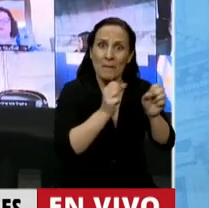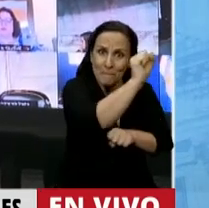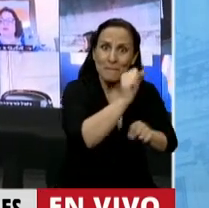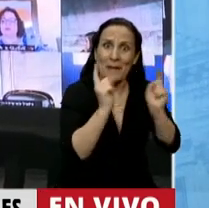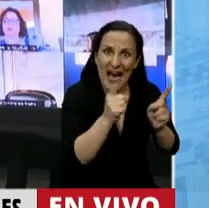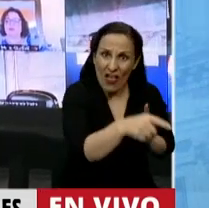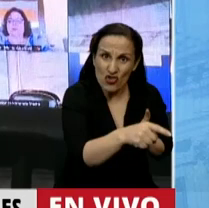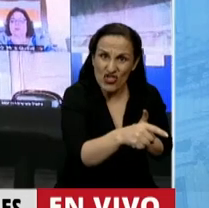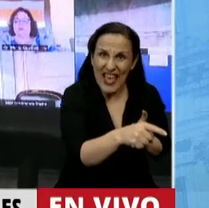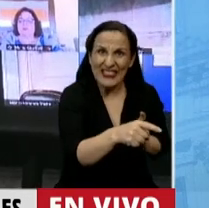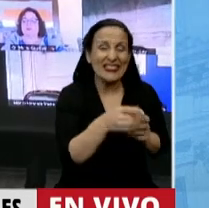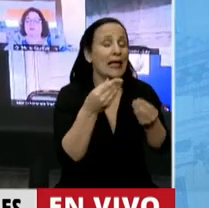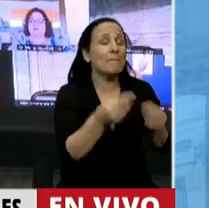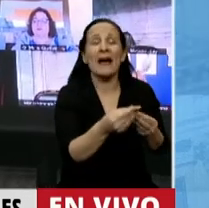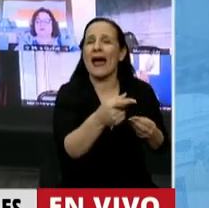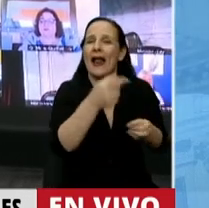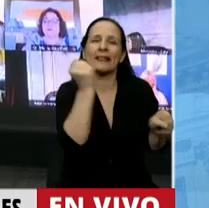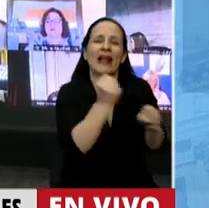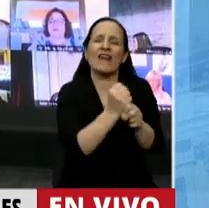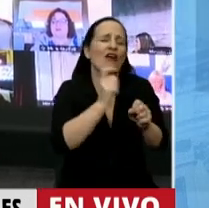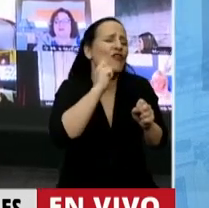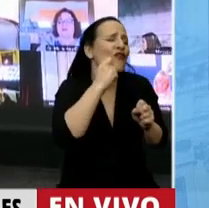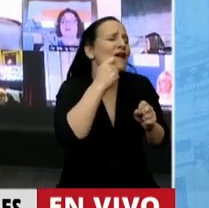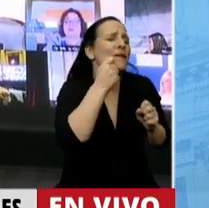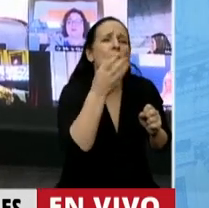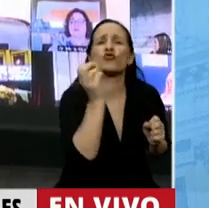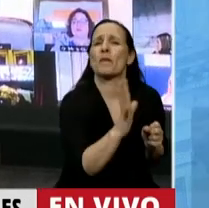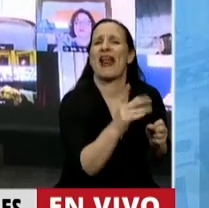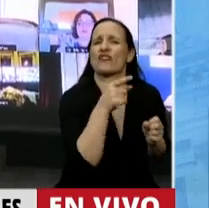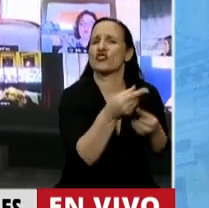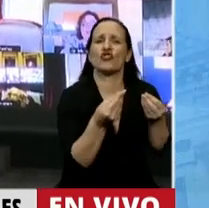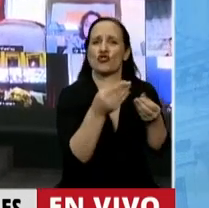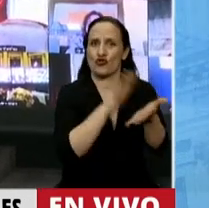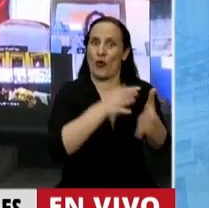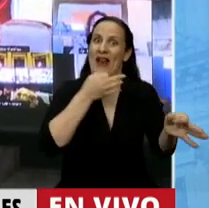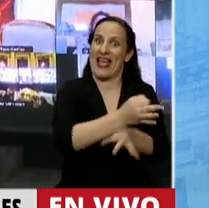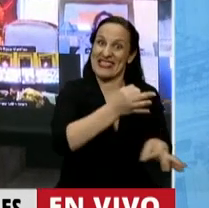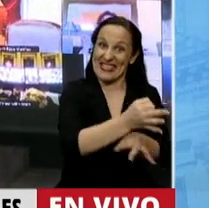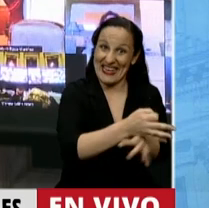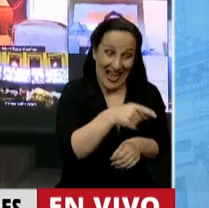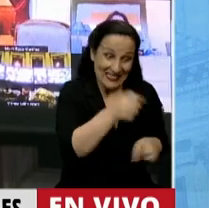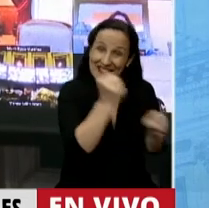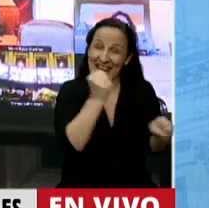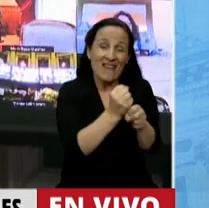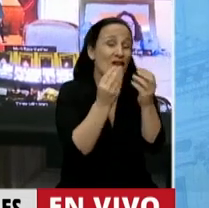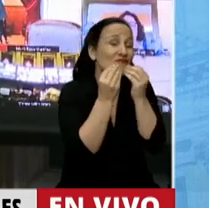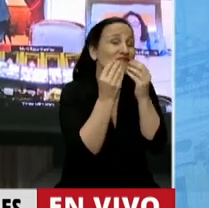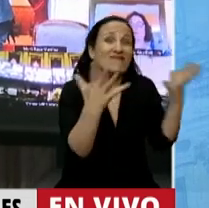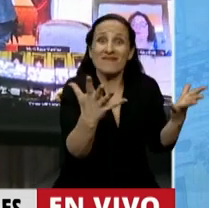dedicar su vida a la maravillosa tarea de enseñar. Y esa maravillosa tarea